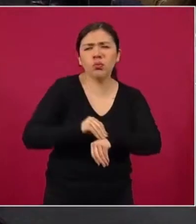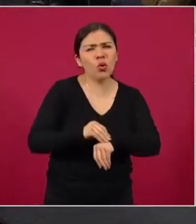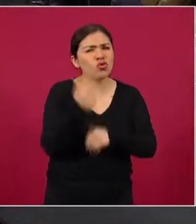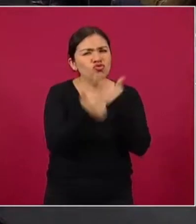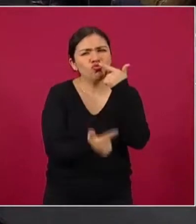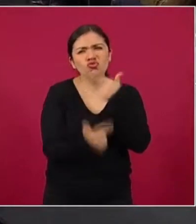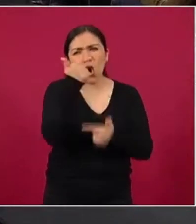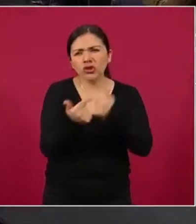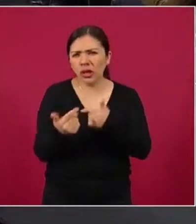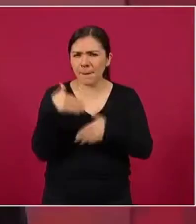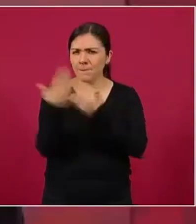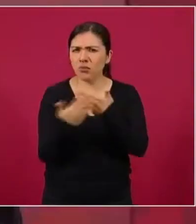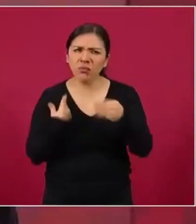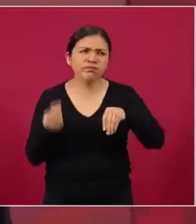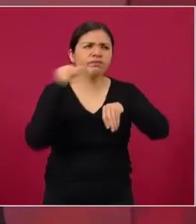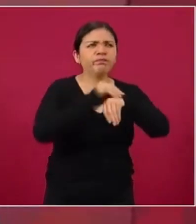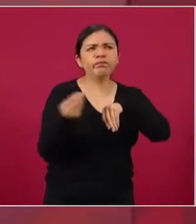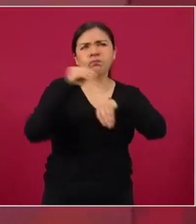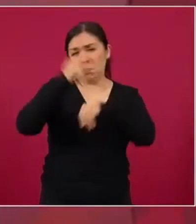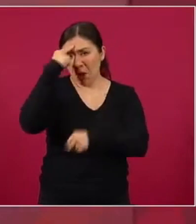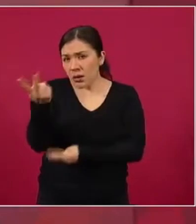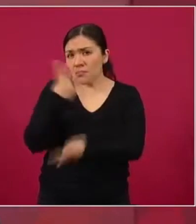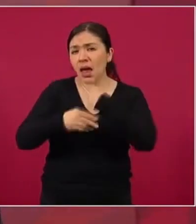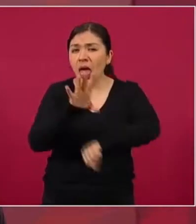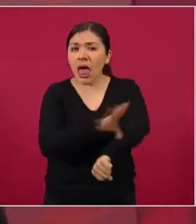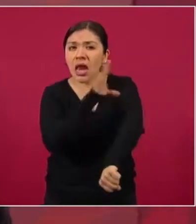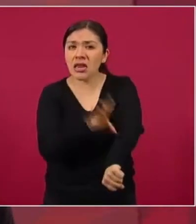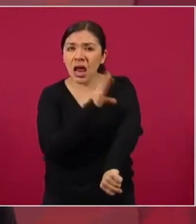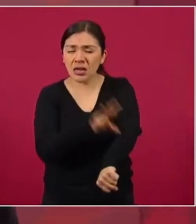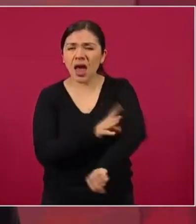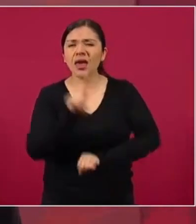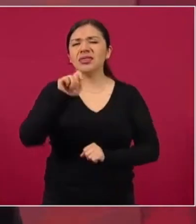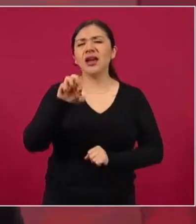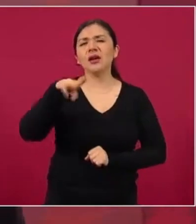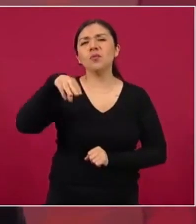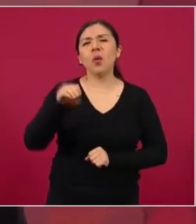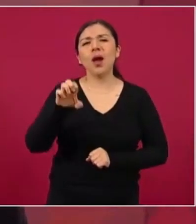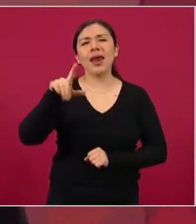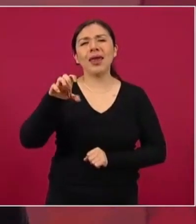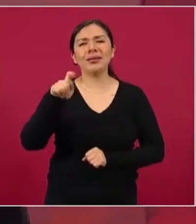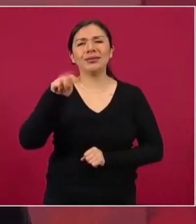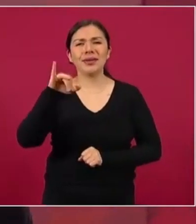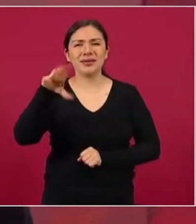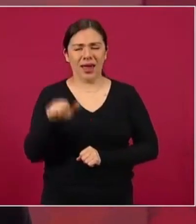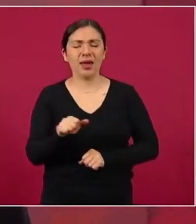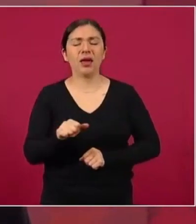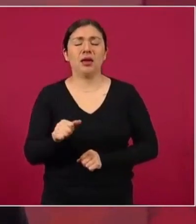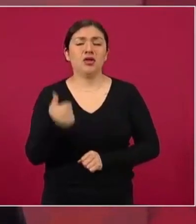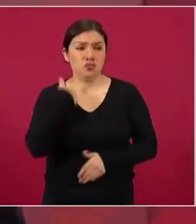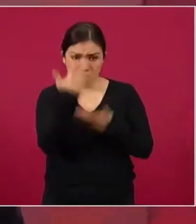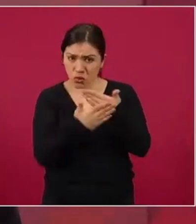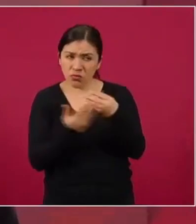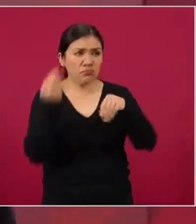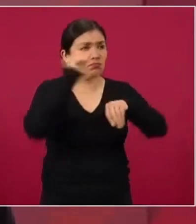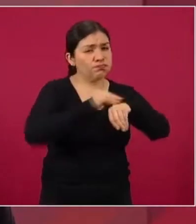de generación de energía, 12 termoeléctricas y que requerían